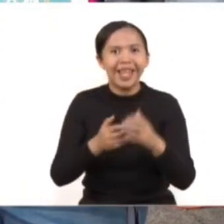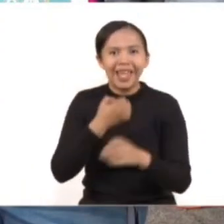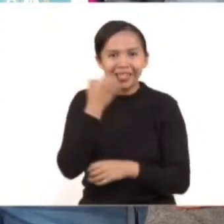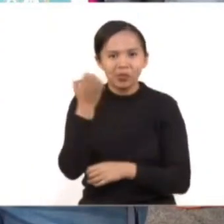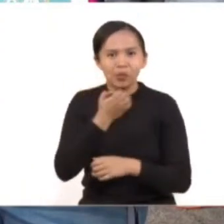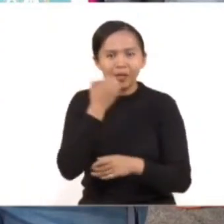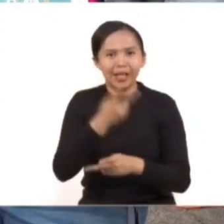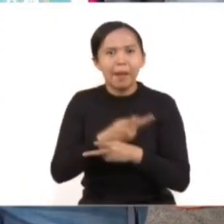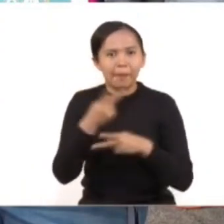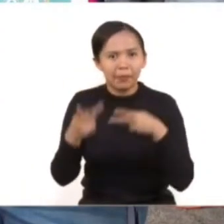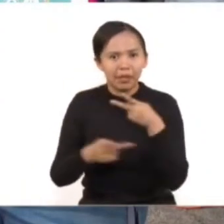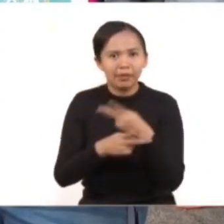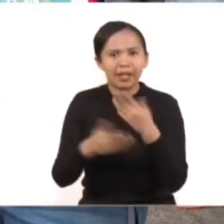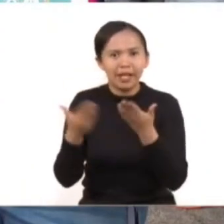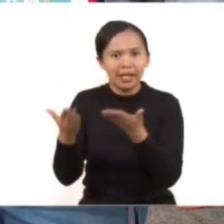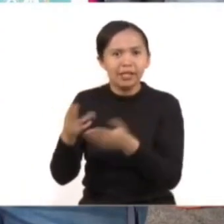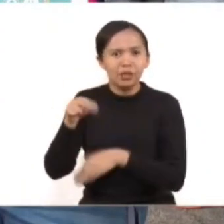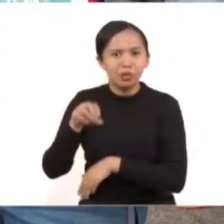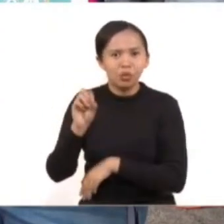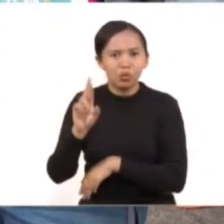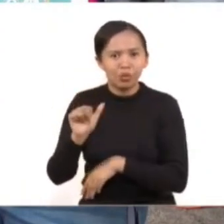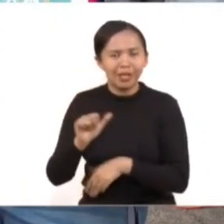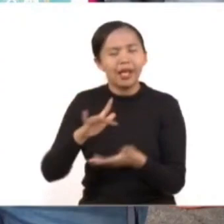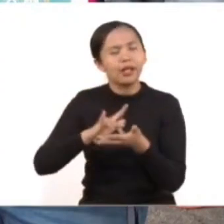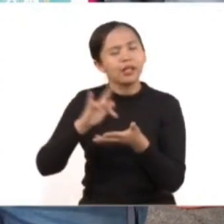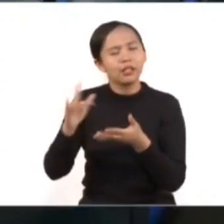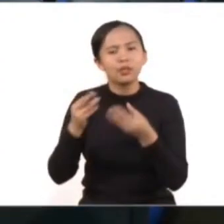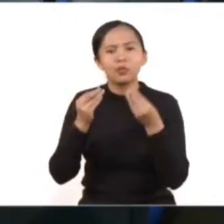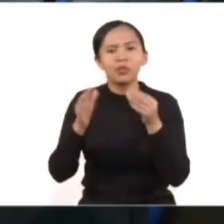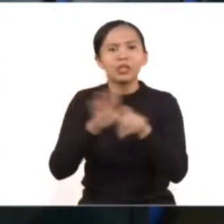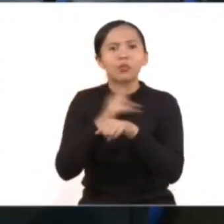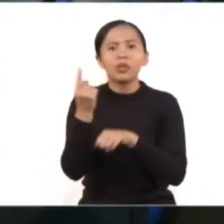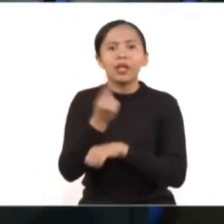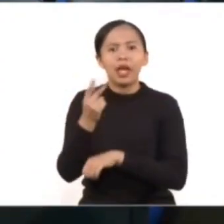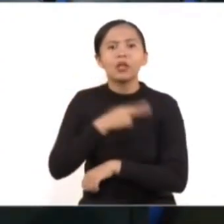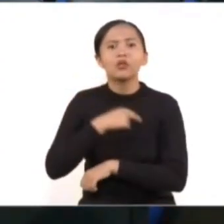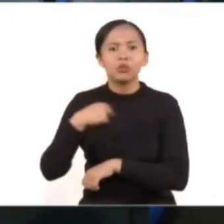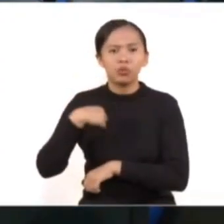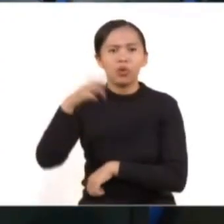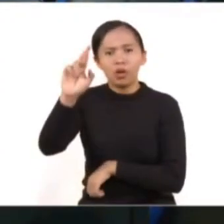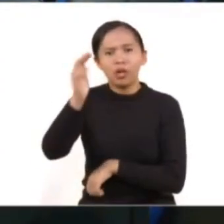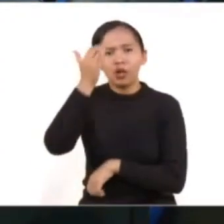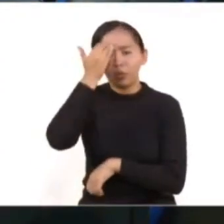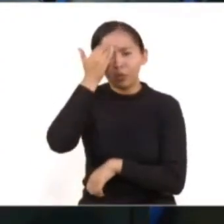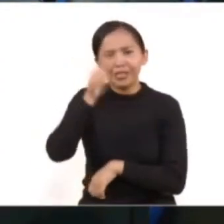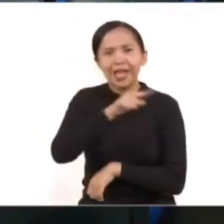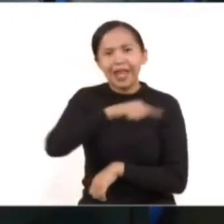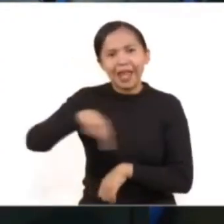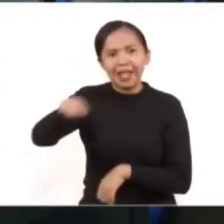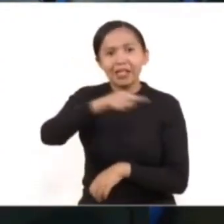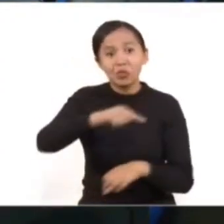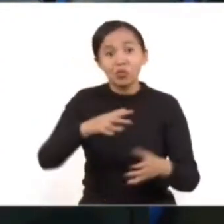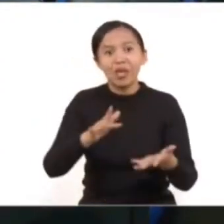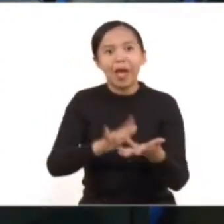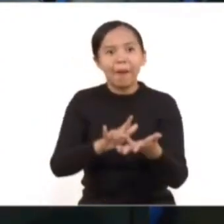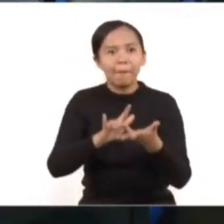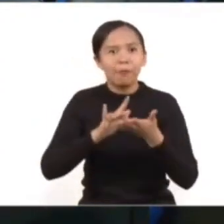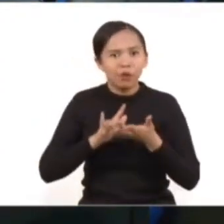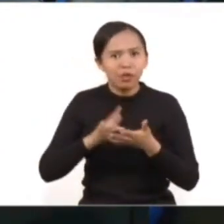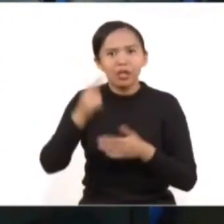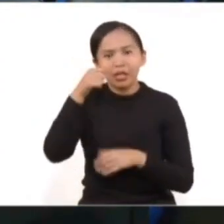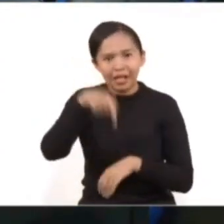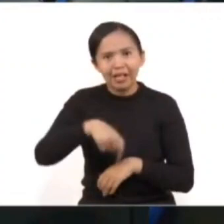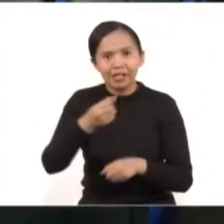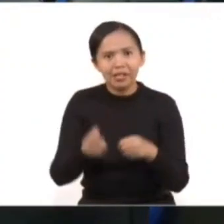Secretaría de Educación Pública, la maestra Nora Rubalcaba, porque reconocemos la disposición y apoyo desde la SEP y